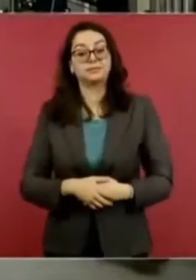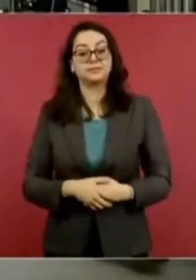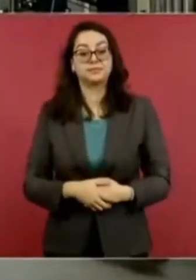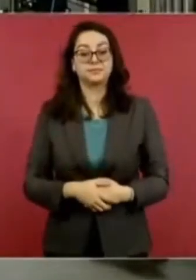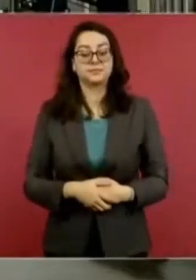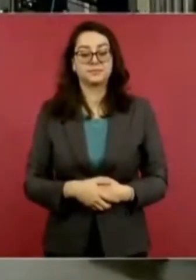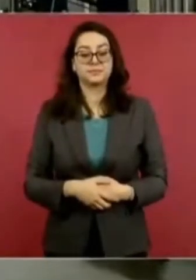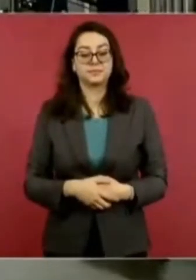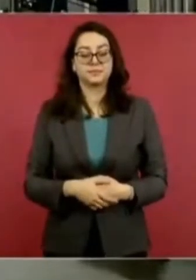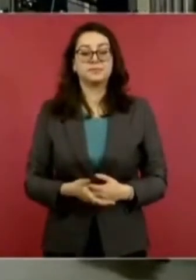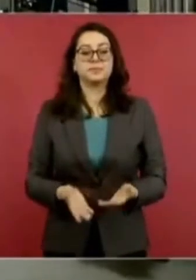Vamos, adelante.